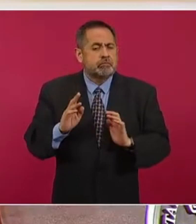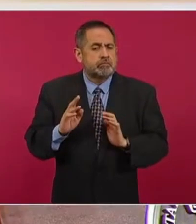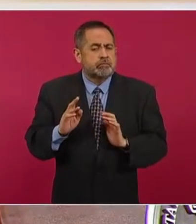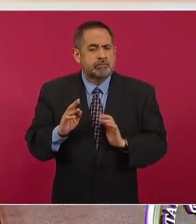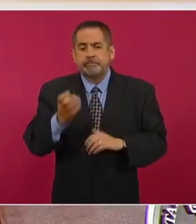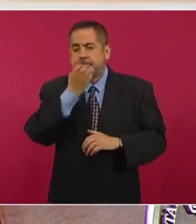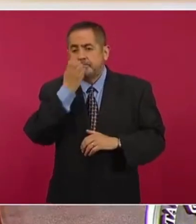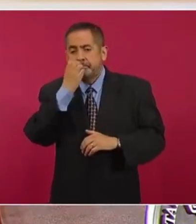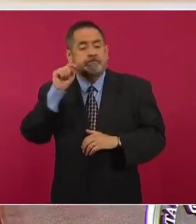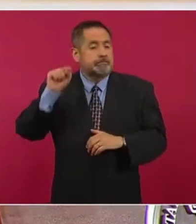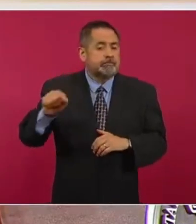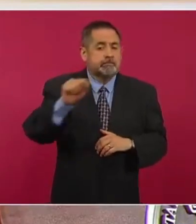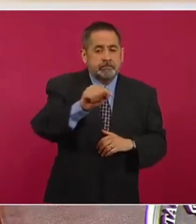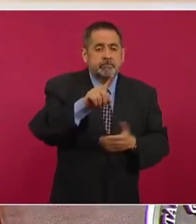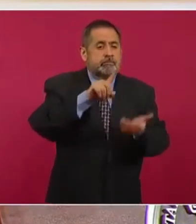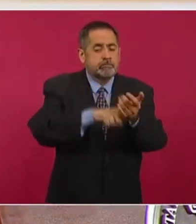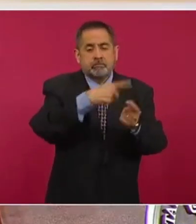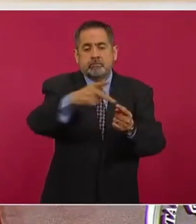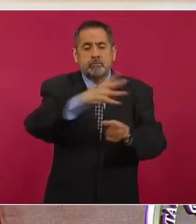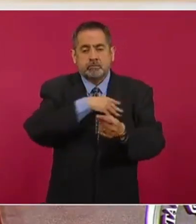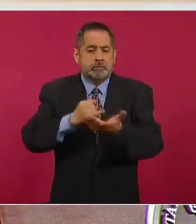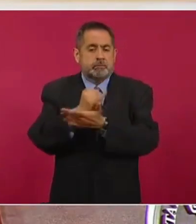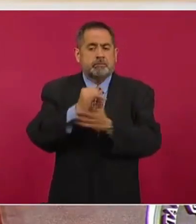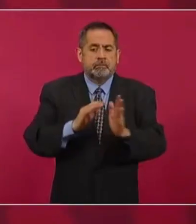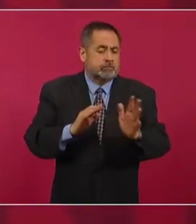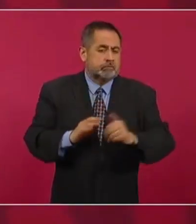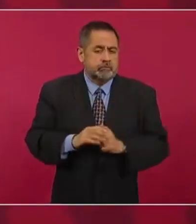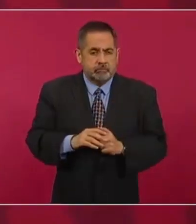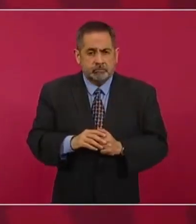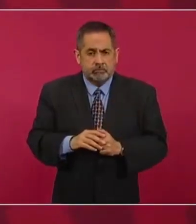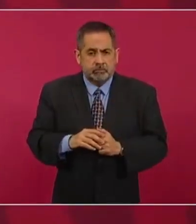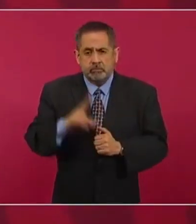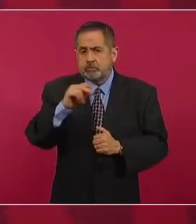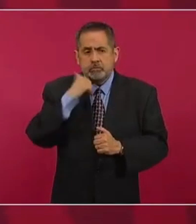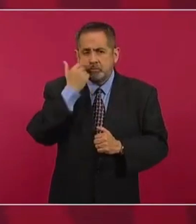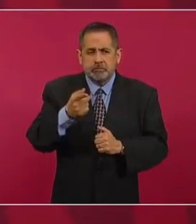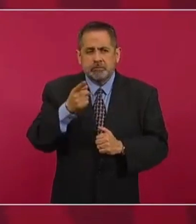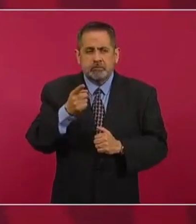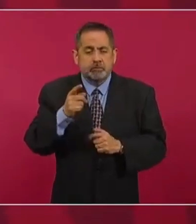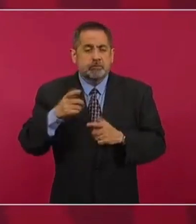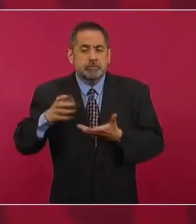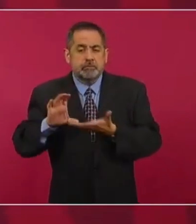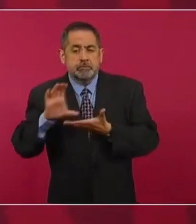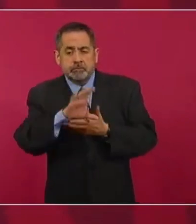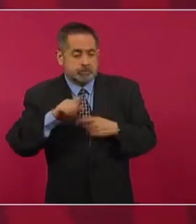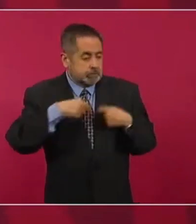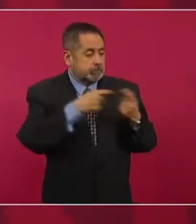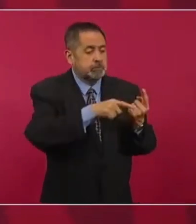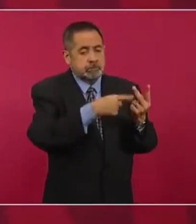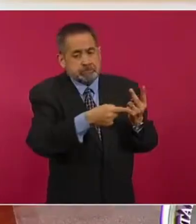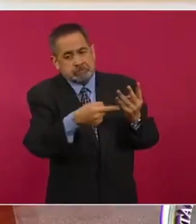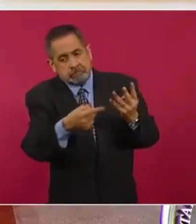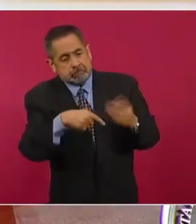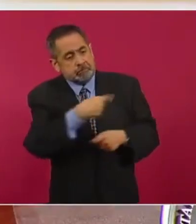las escuelas donde están sus hijos y lo que no queremos es toda la intermediación burocrática, porque todos